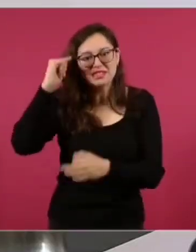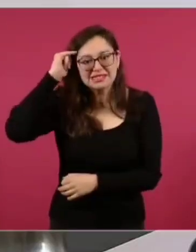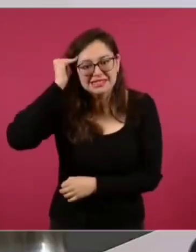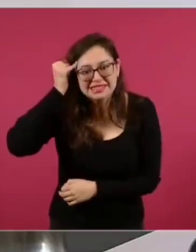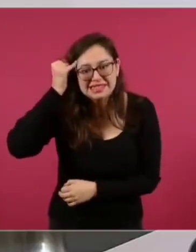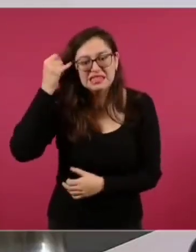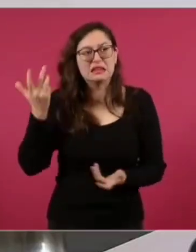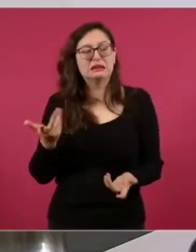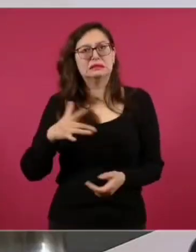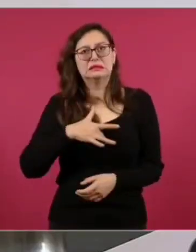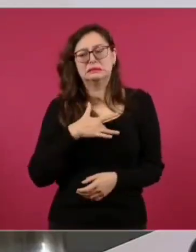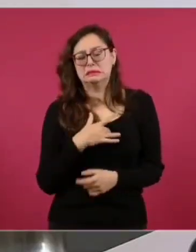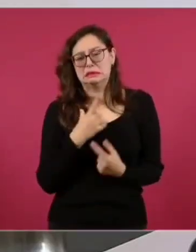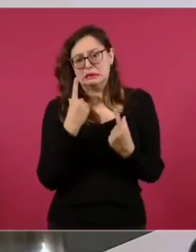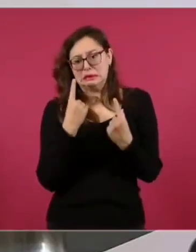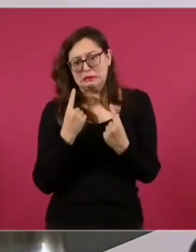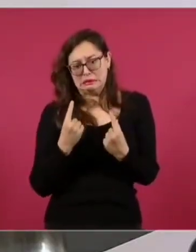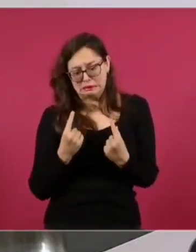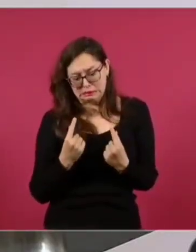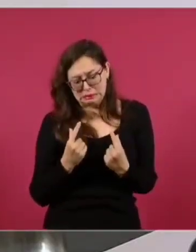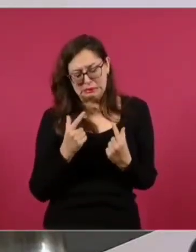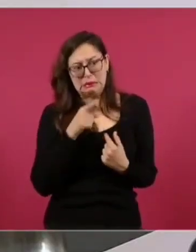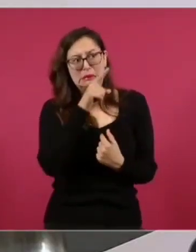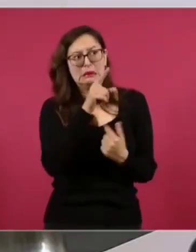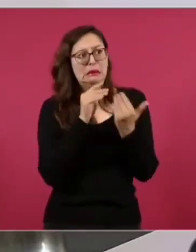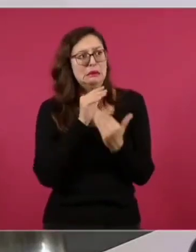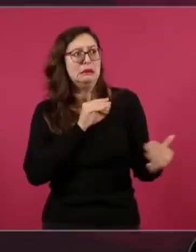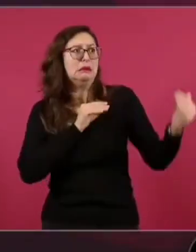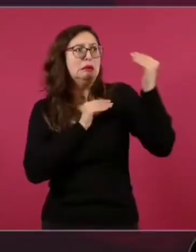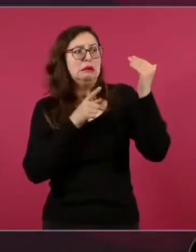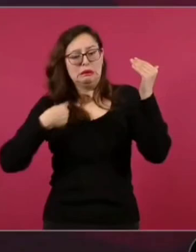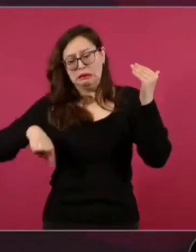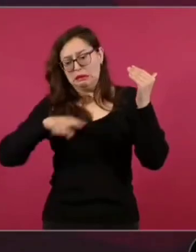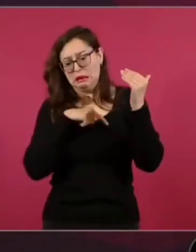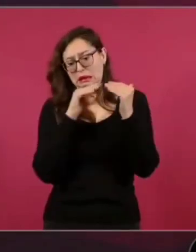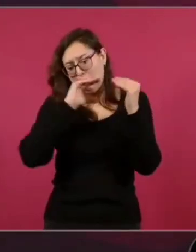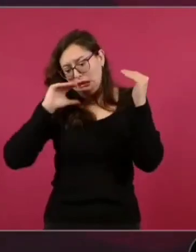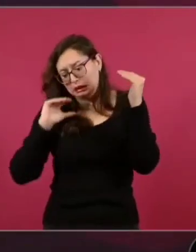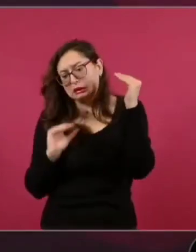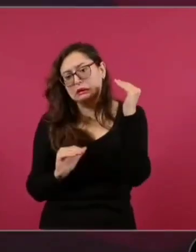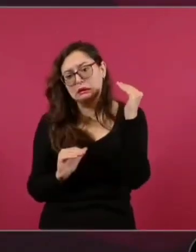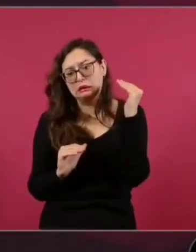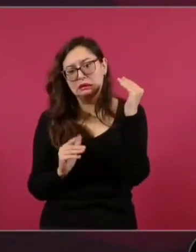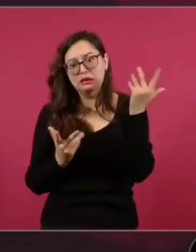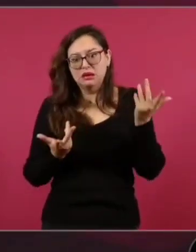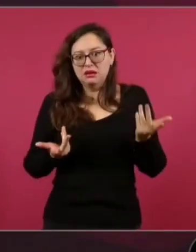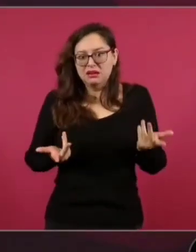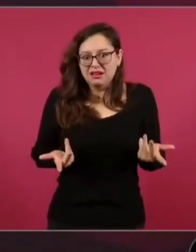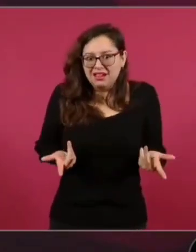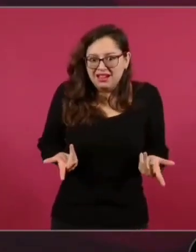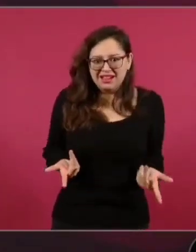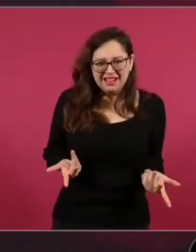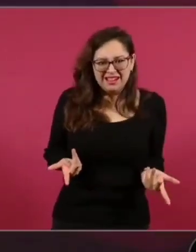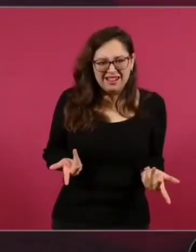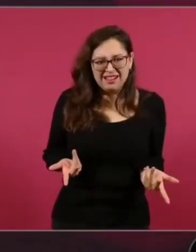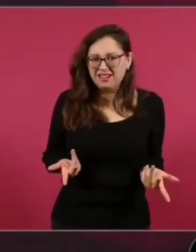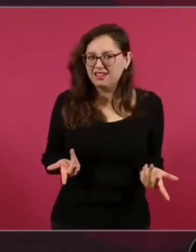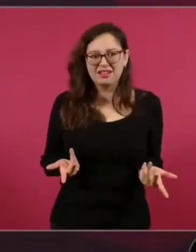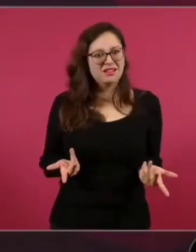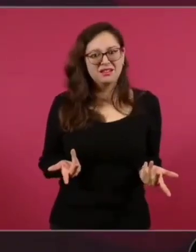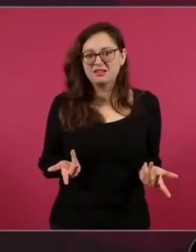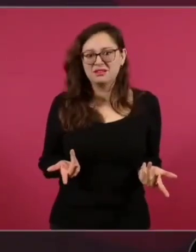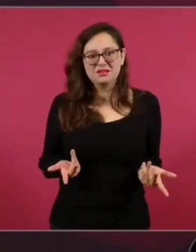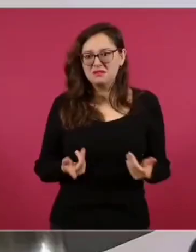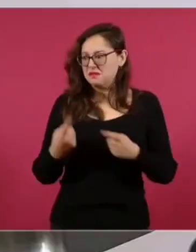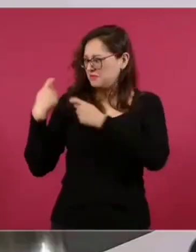complejos y nosotros nos acomplejamos cuando somos herederos de grandes